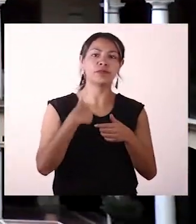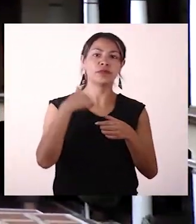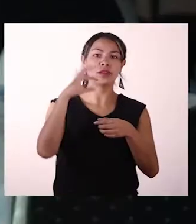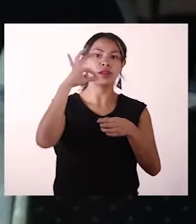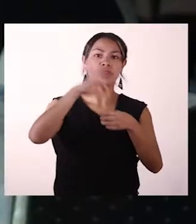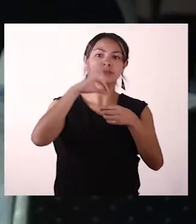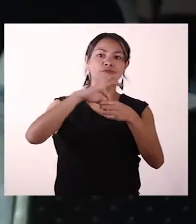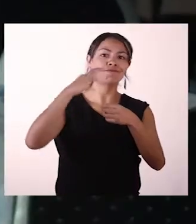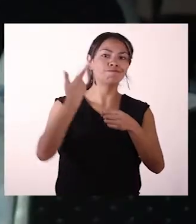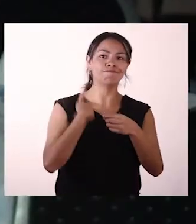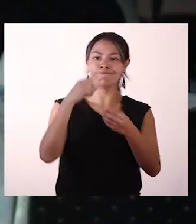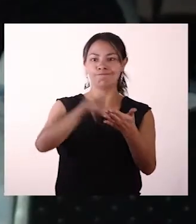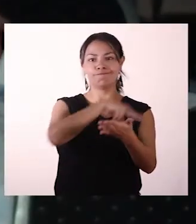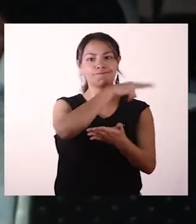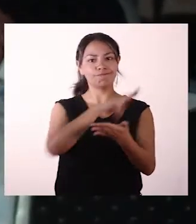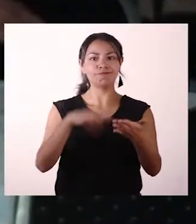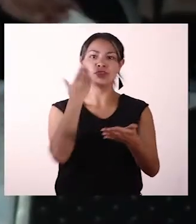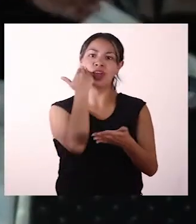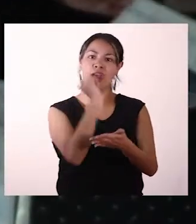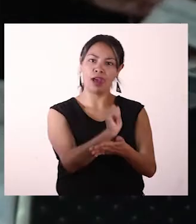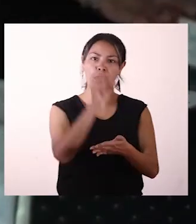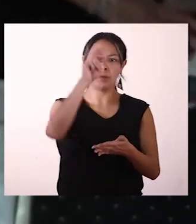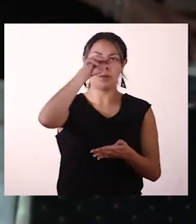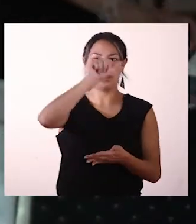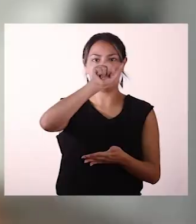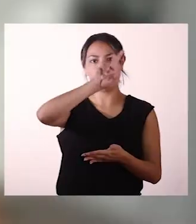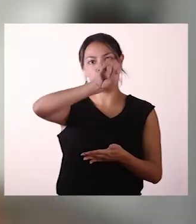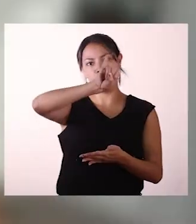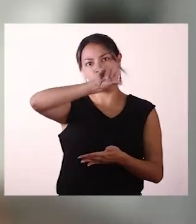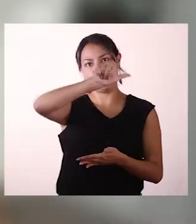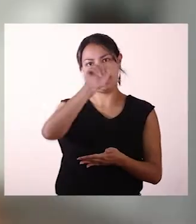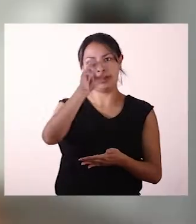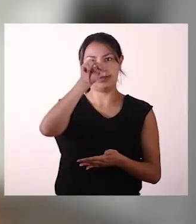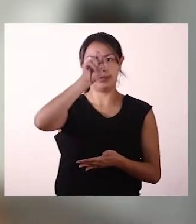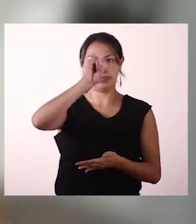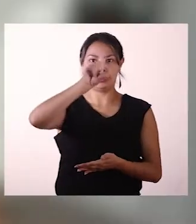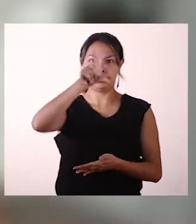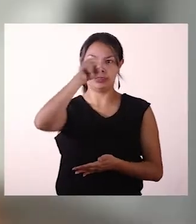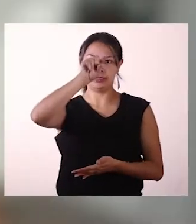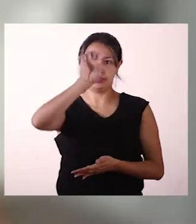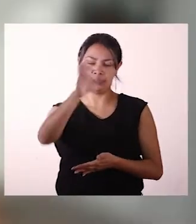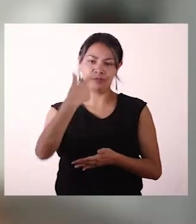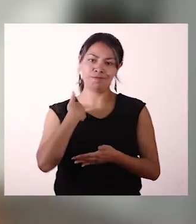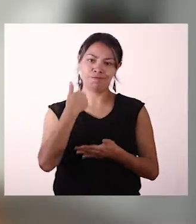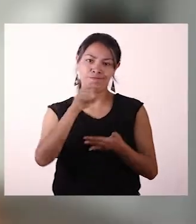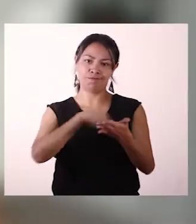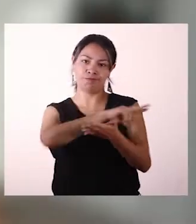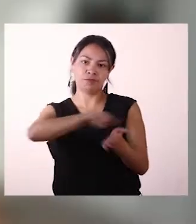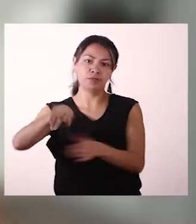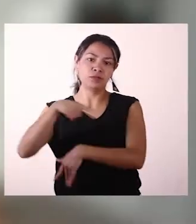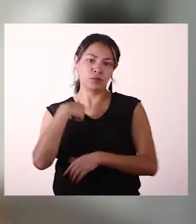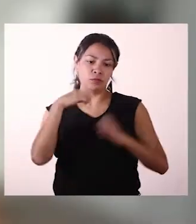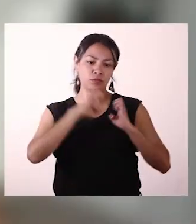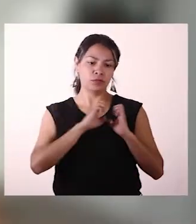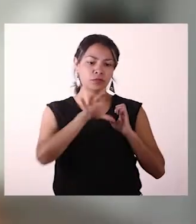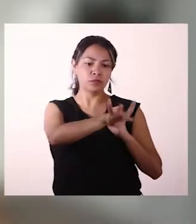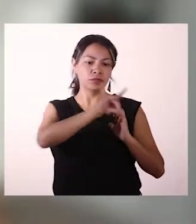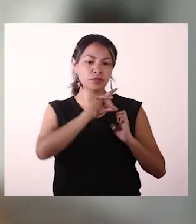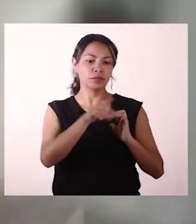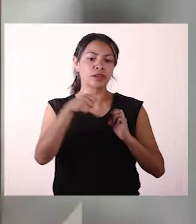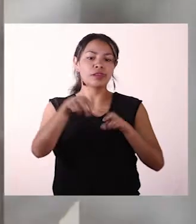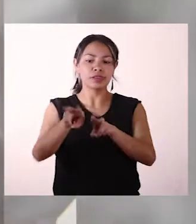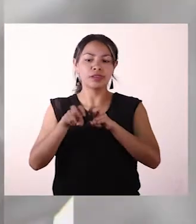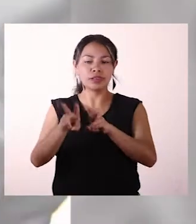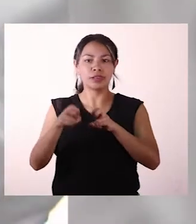de la elección de María Emílsen Angulo Guevara como alcaldesa de Tumaco, el mandatario regional procedió a nombrar como alcalde encargado de este municipio